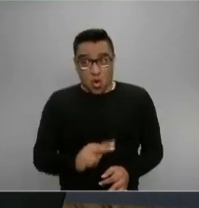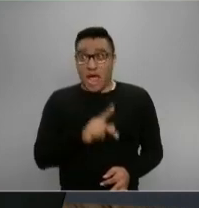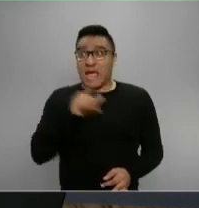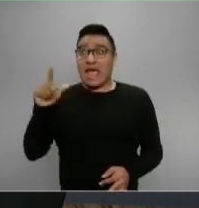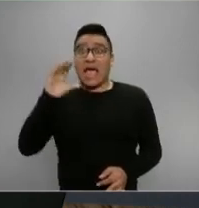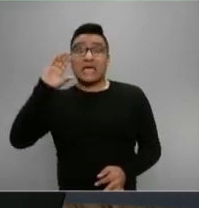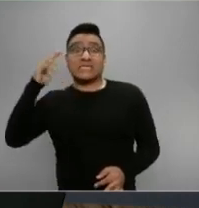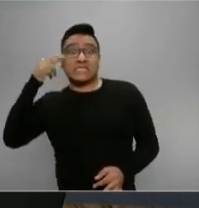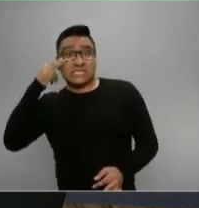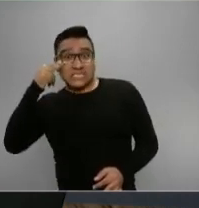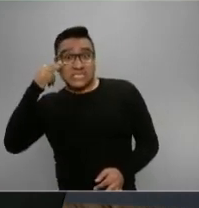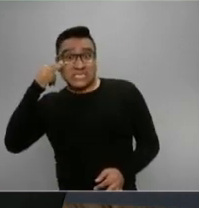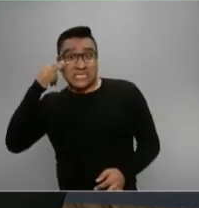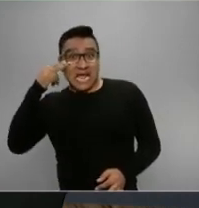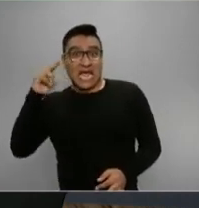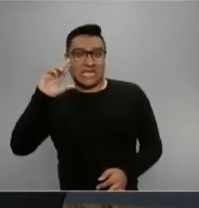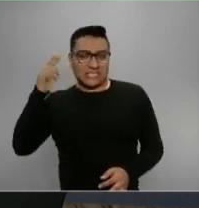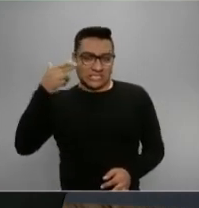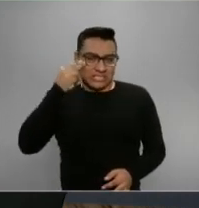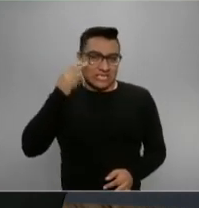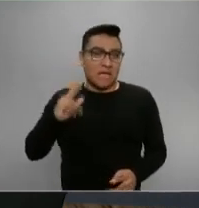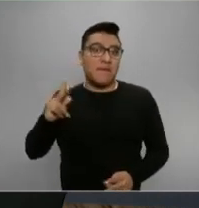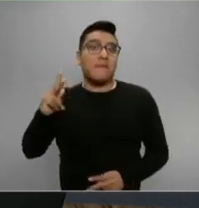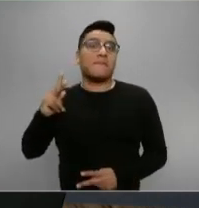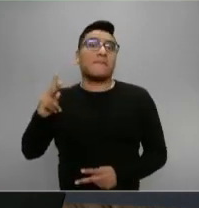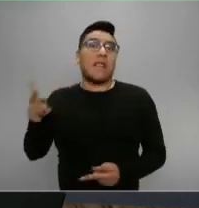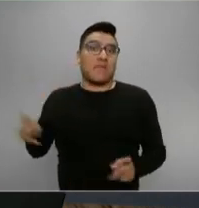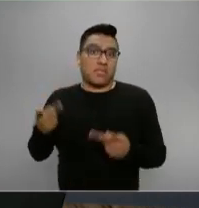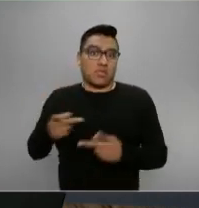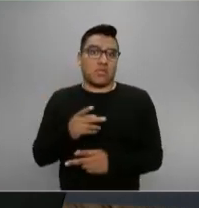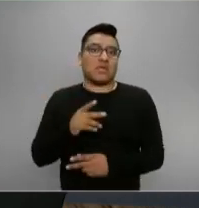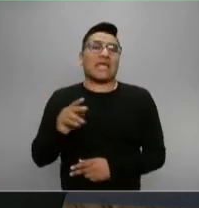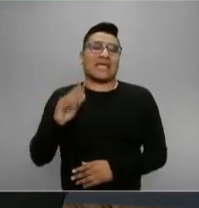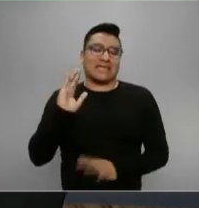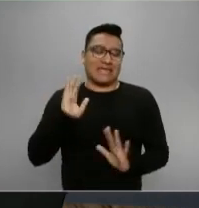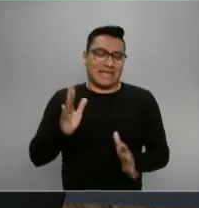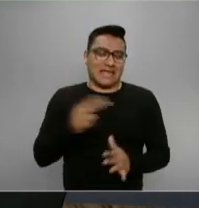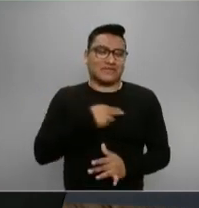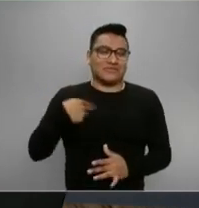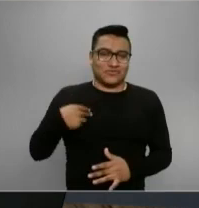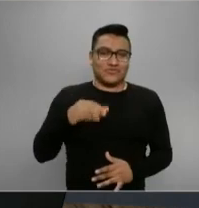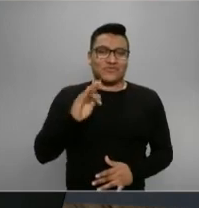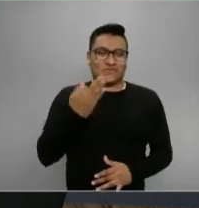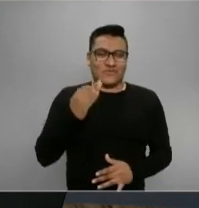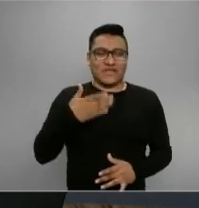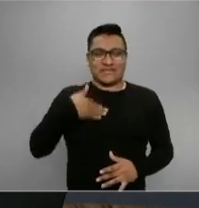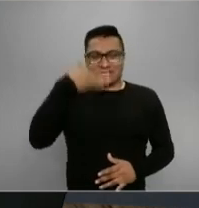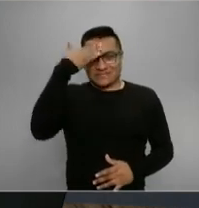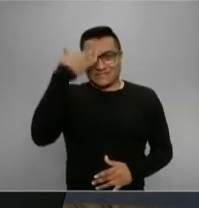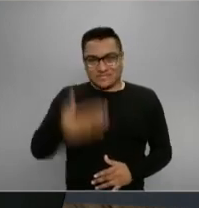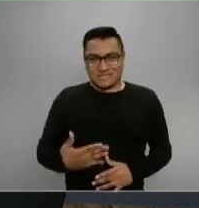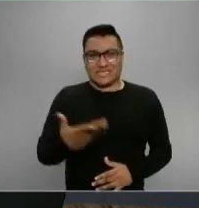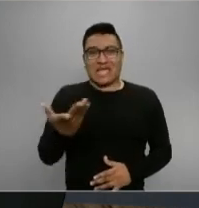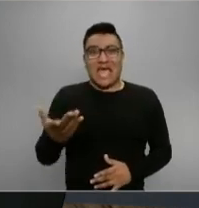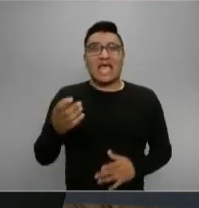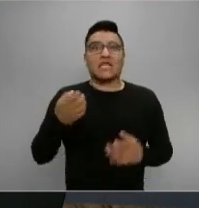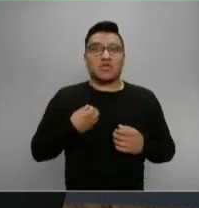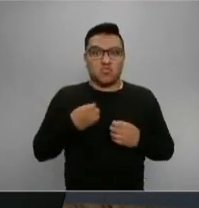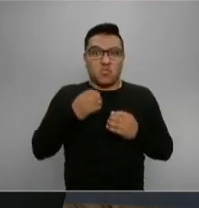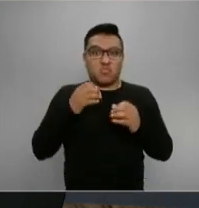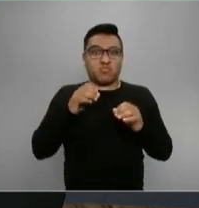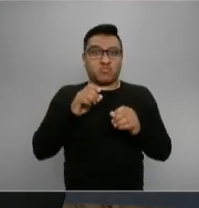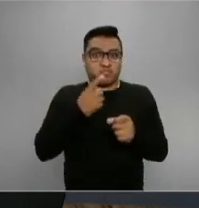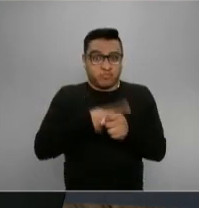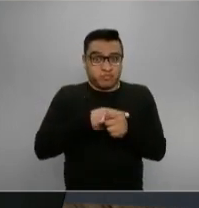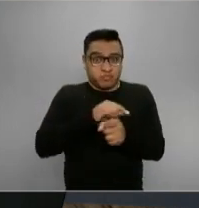cuando ya en México se sabía que iba a haber una expansión de la epidemia,